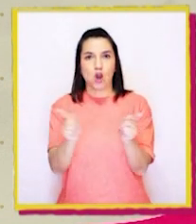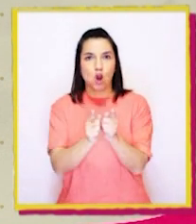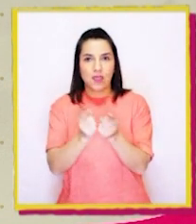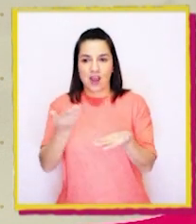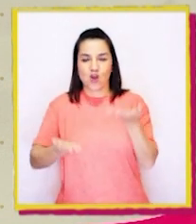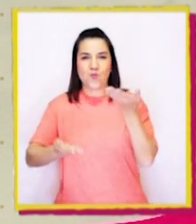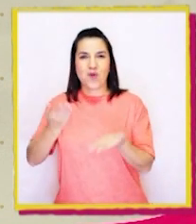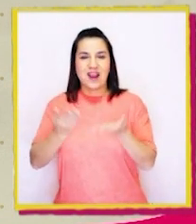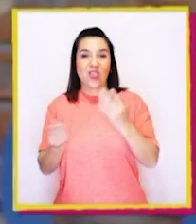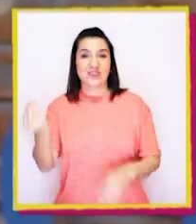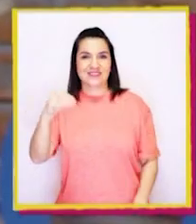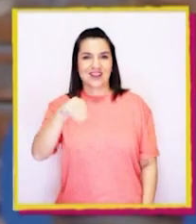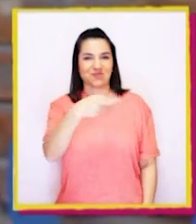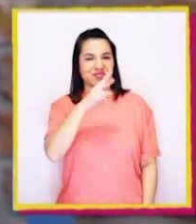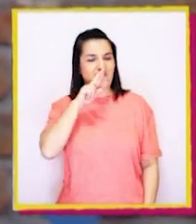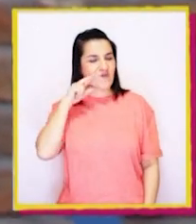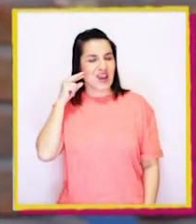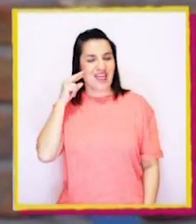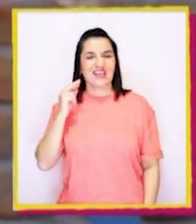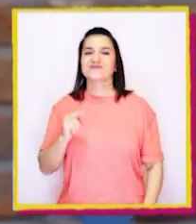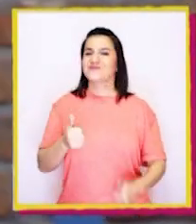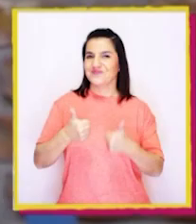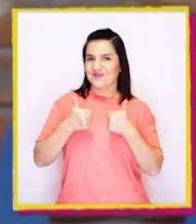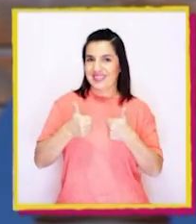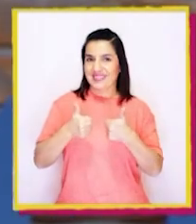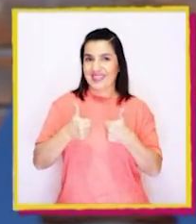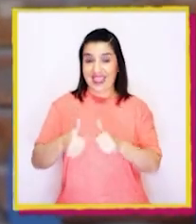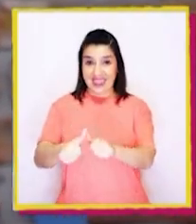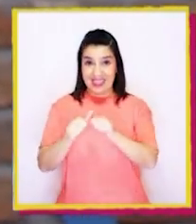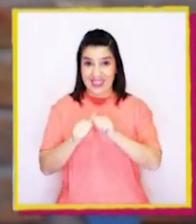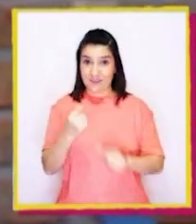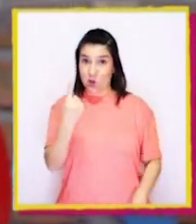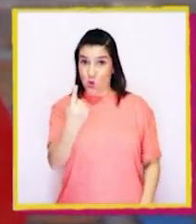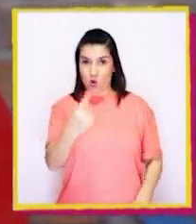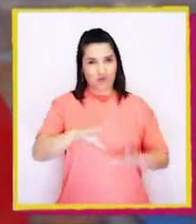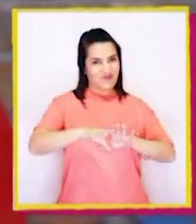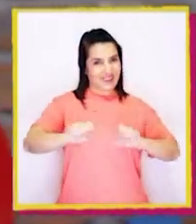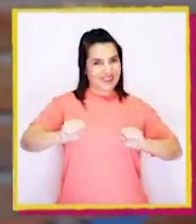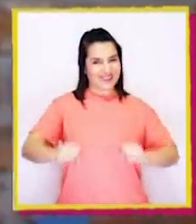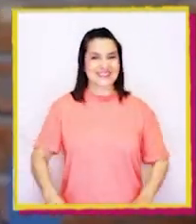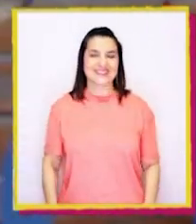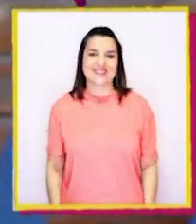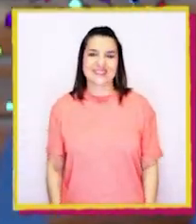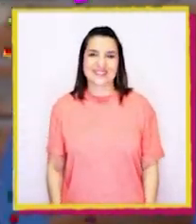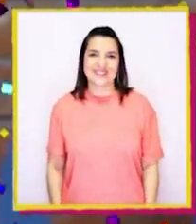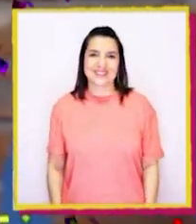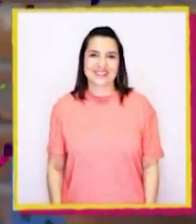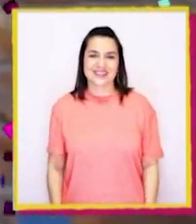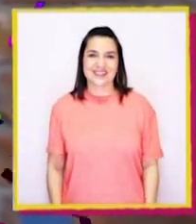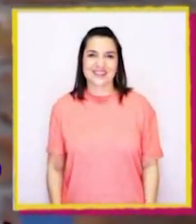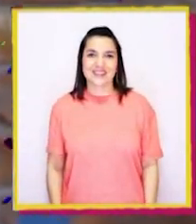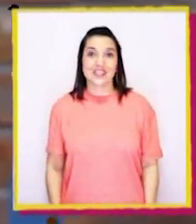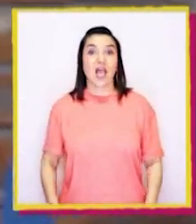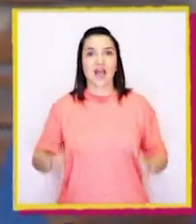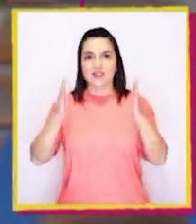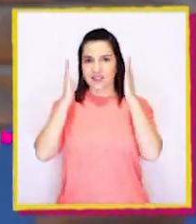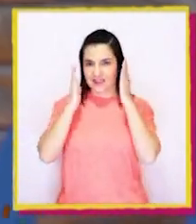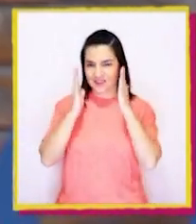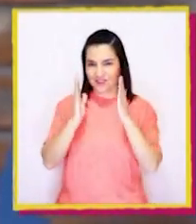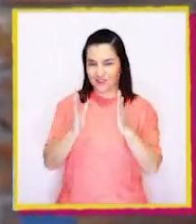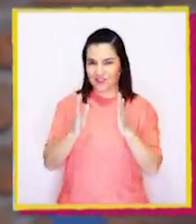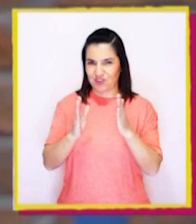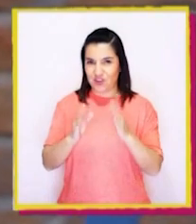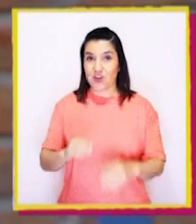que la morada. ¡Bien! Desafío número uno. ¡Listo! ¡Atención!